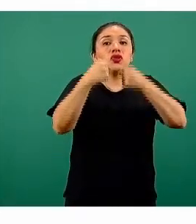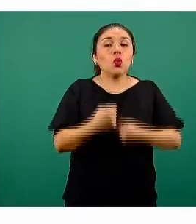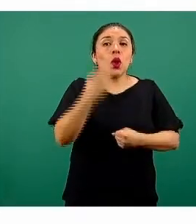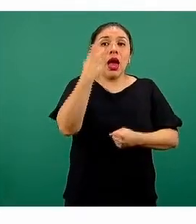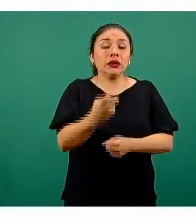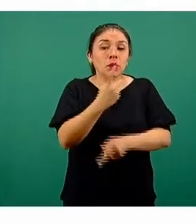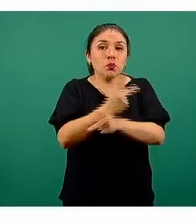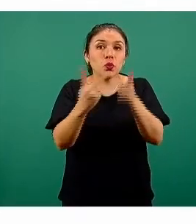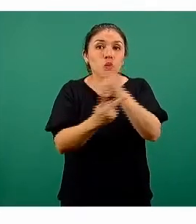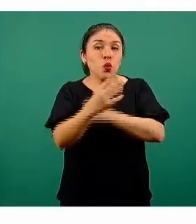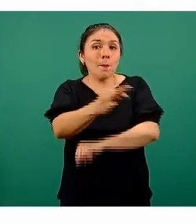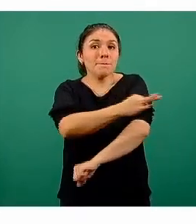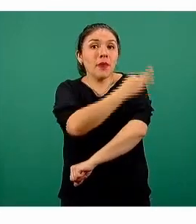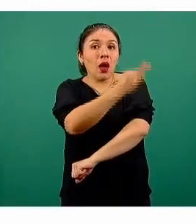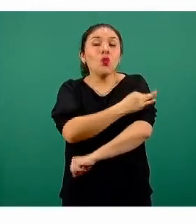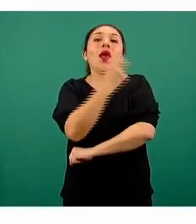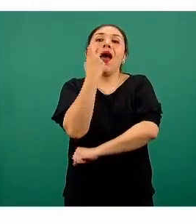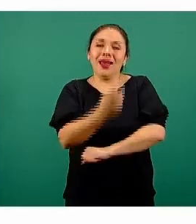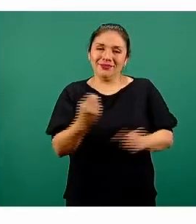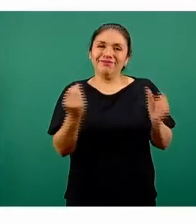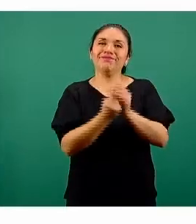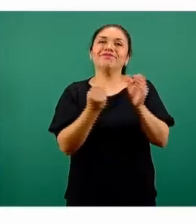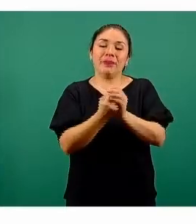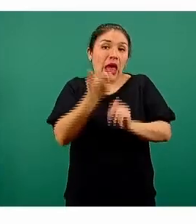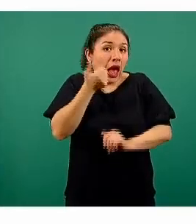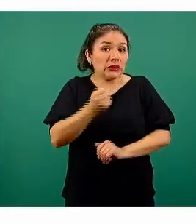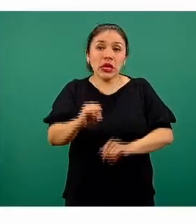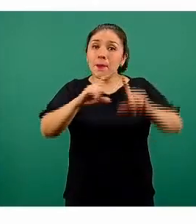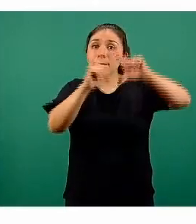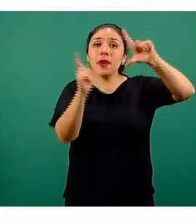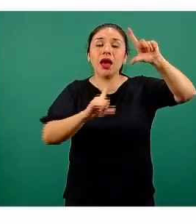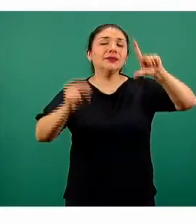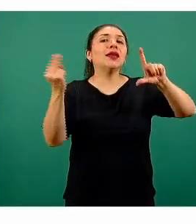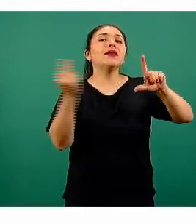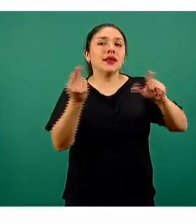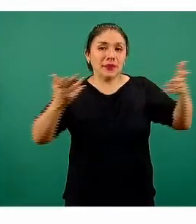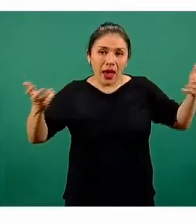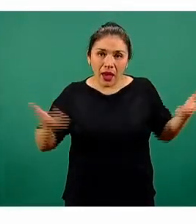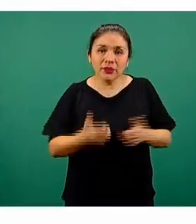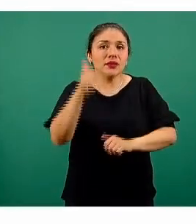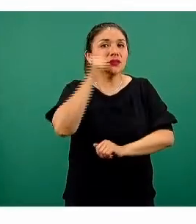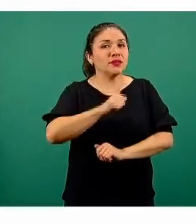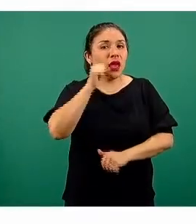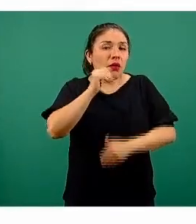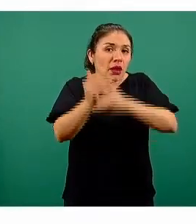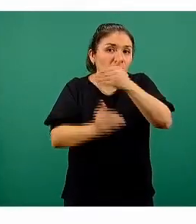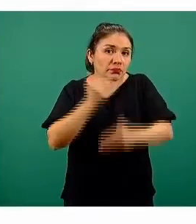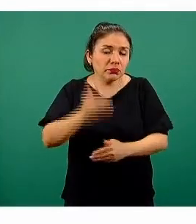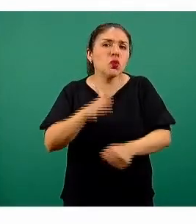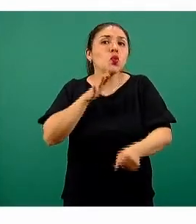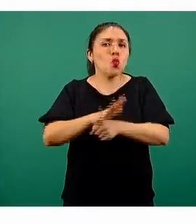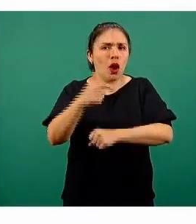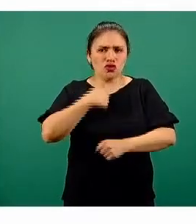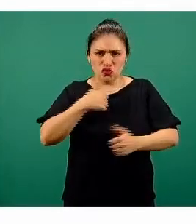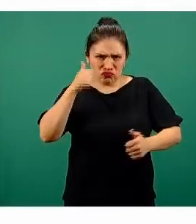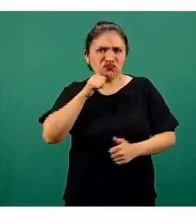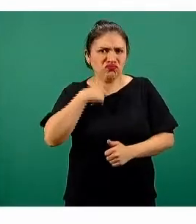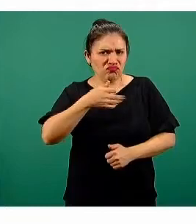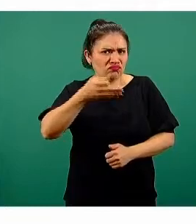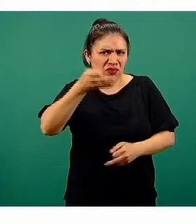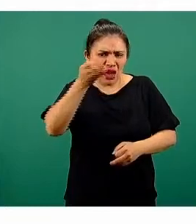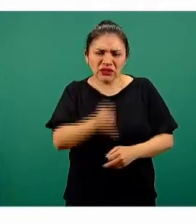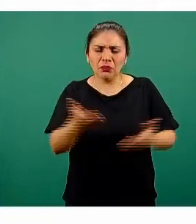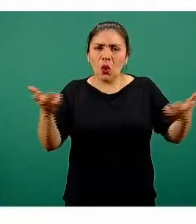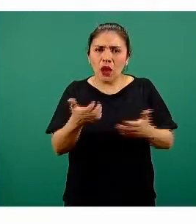este producto, que es parte de lo que en el interior del país es necesario realizar y a lo que estamos comprometidos con